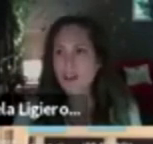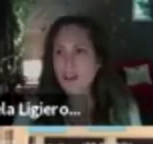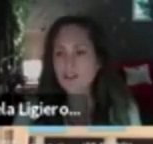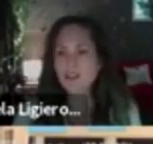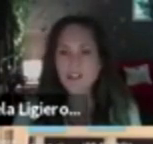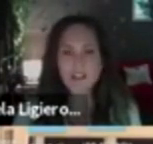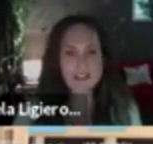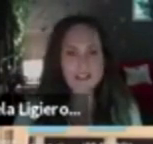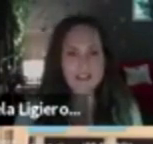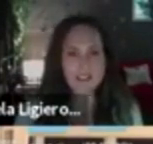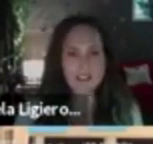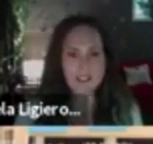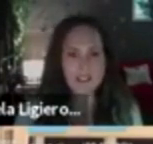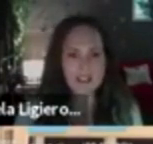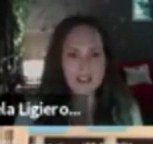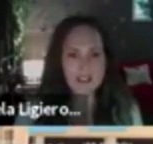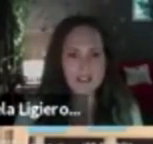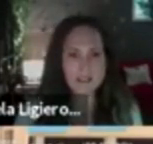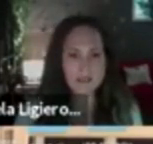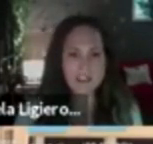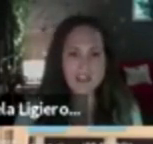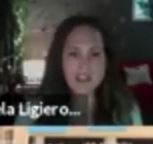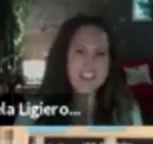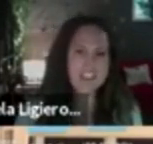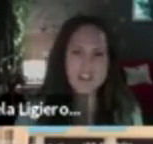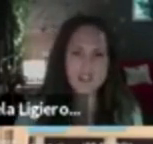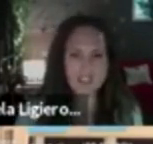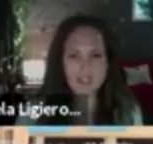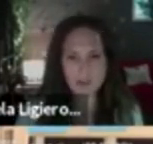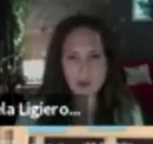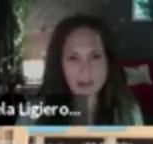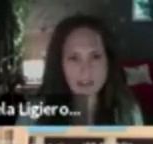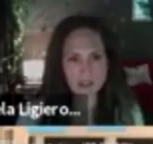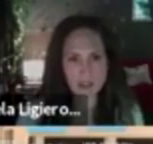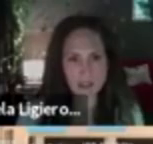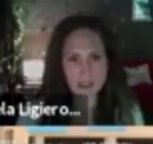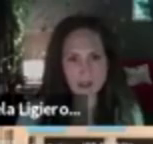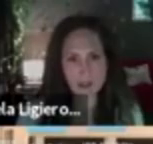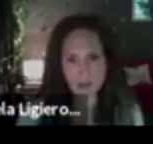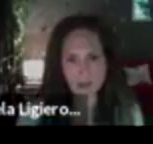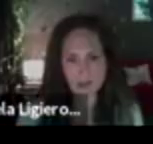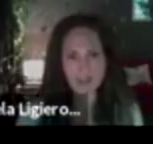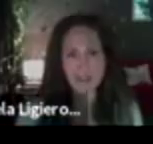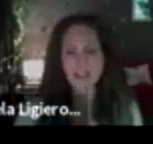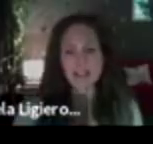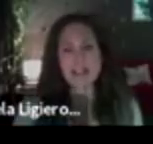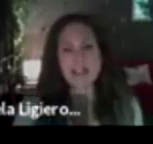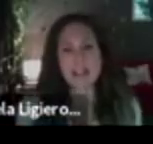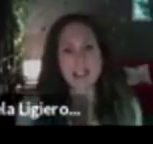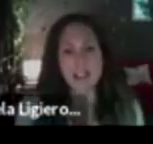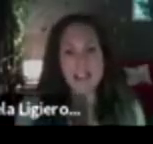Voy a... No sé si alguien tiene las diapositivas ahí. Si no, está bien. Puedo hablar solamente, no hay problema.